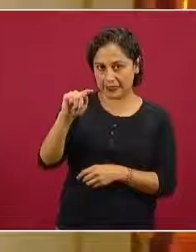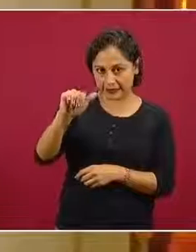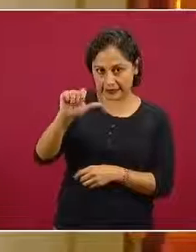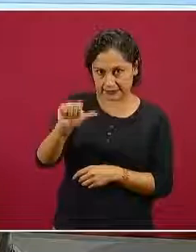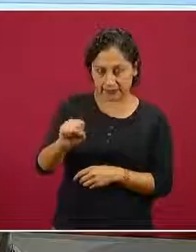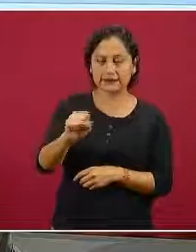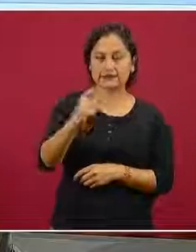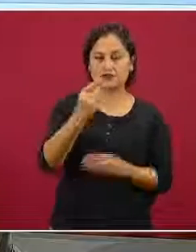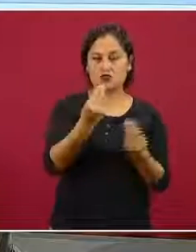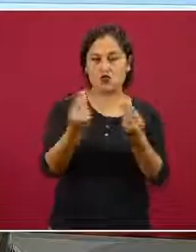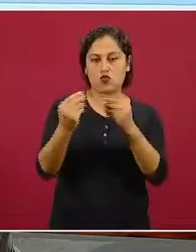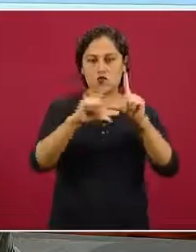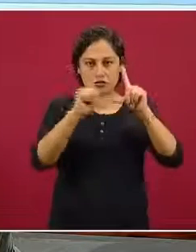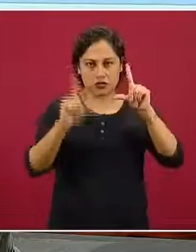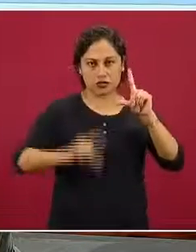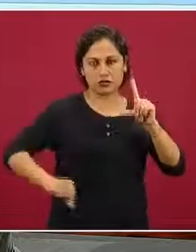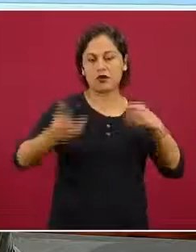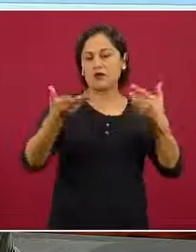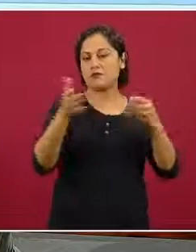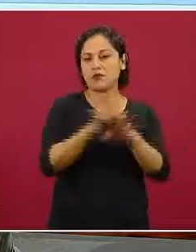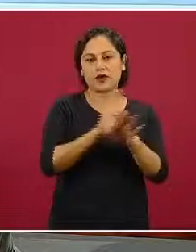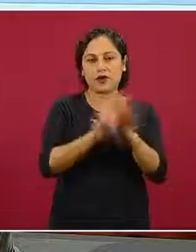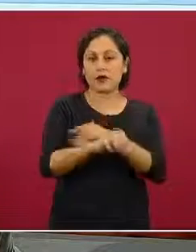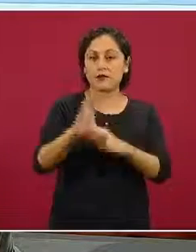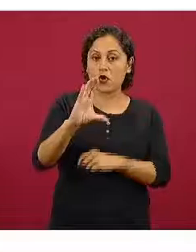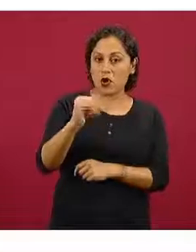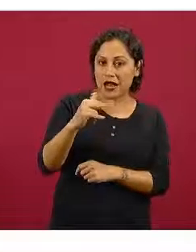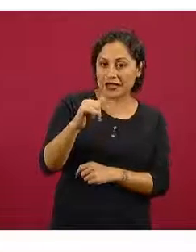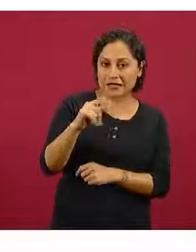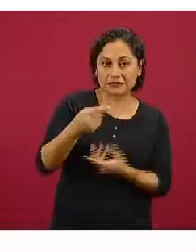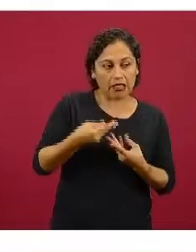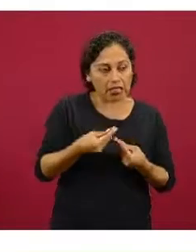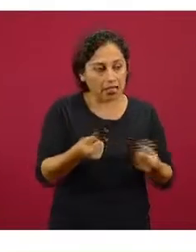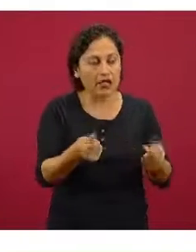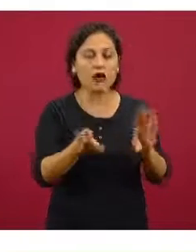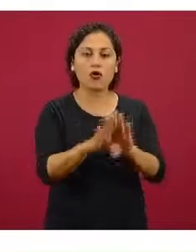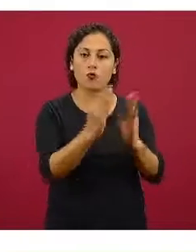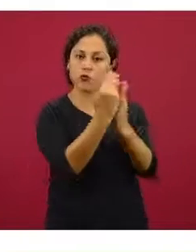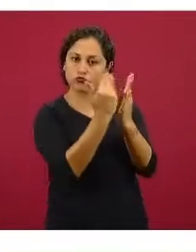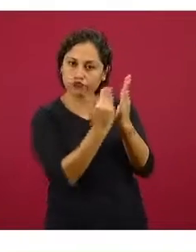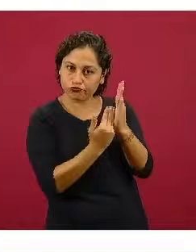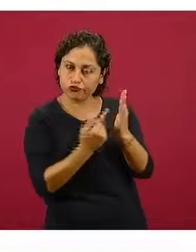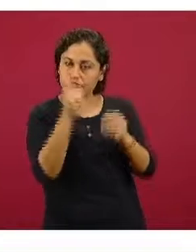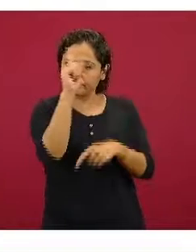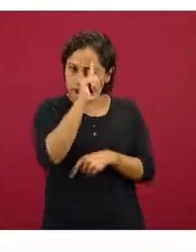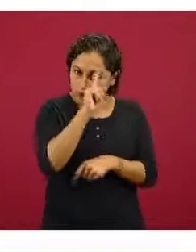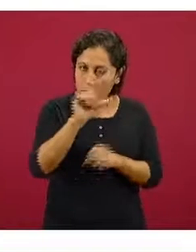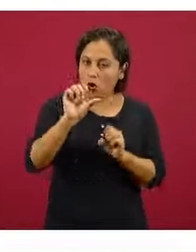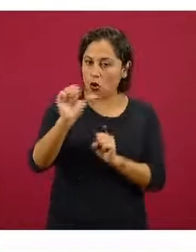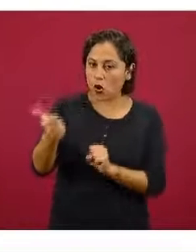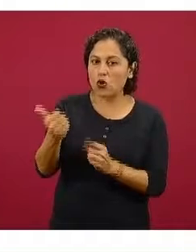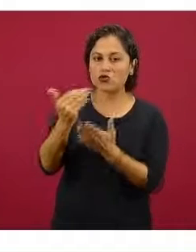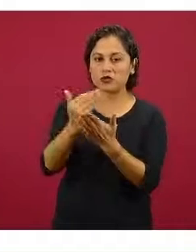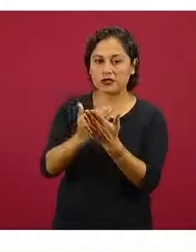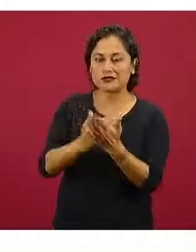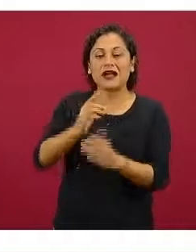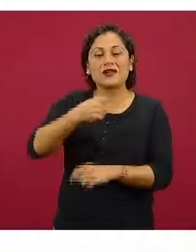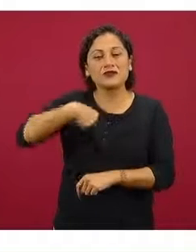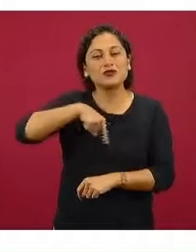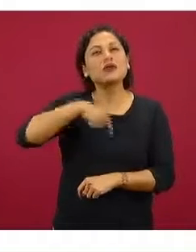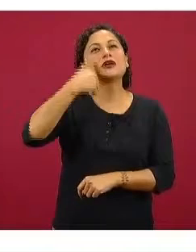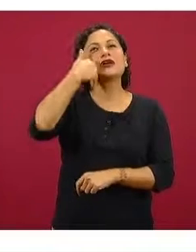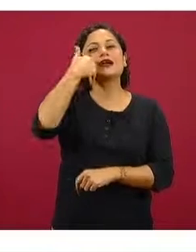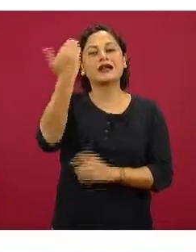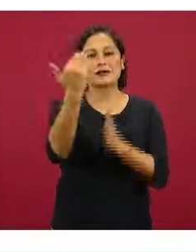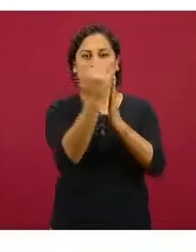definir pobreza la canasta de gastos lo que queremos es definir una canasta normativa que es lo que se debe consumir qué debe